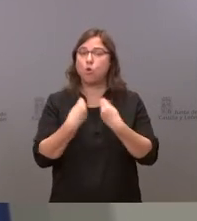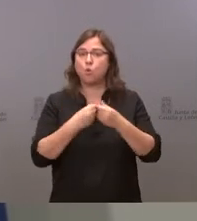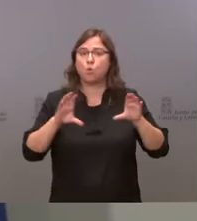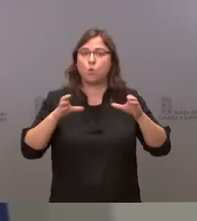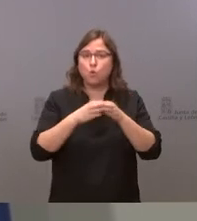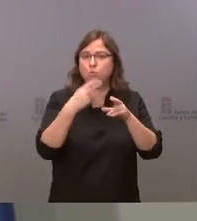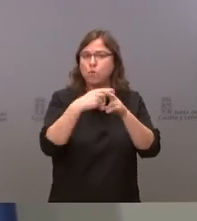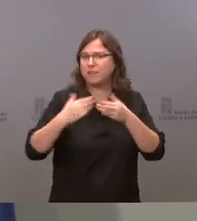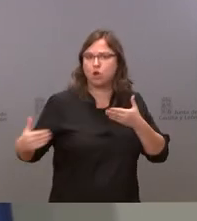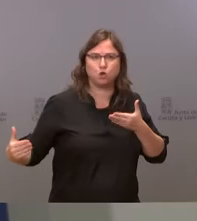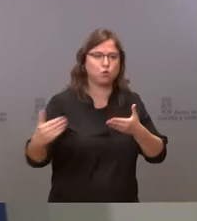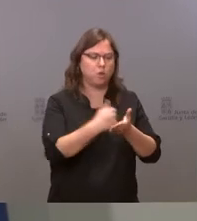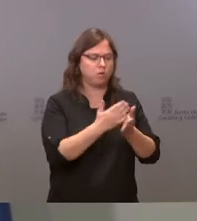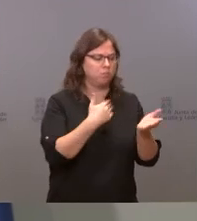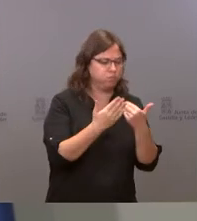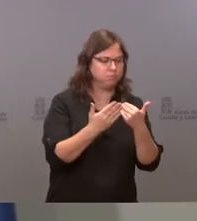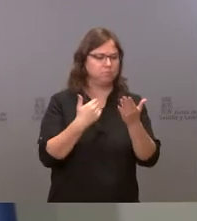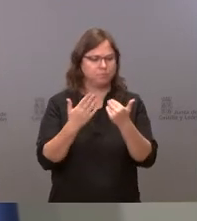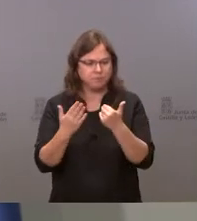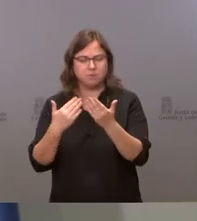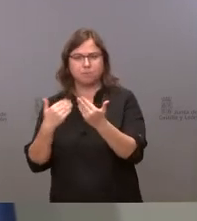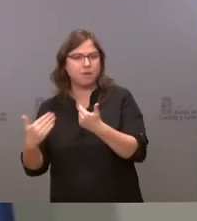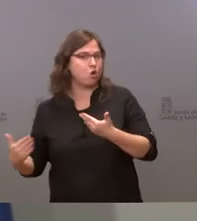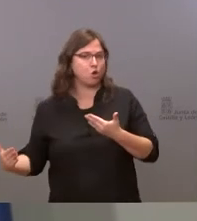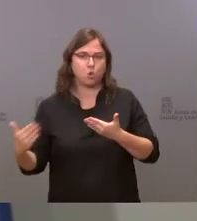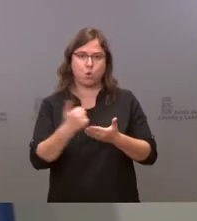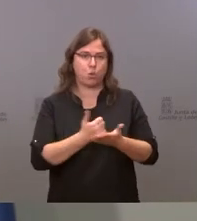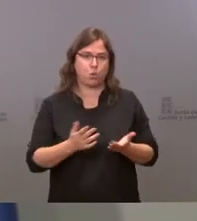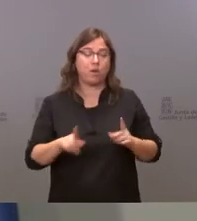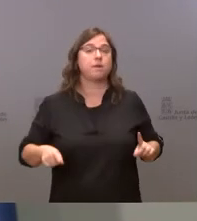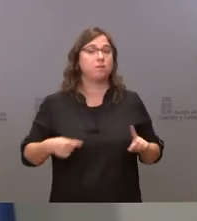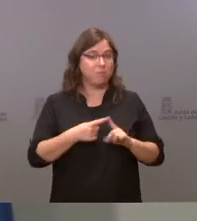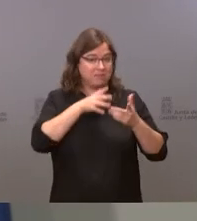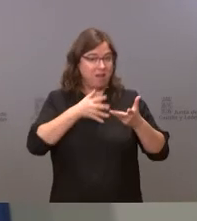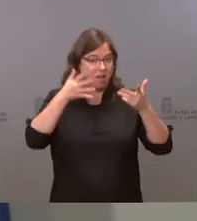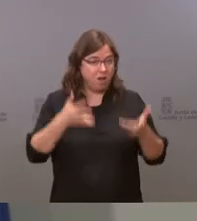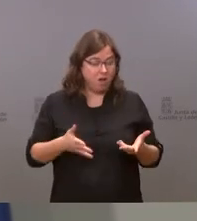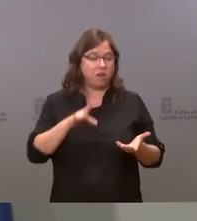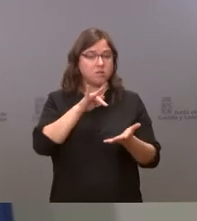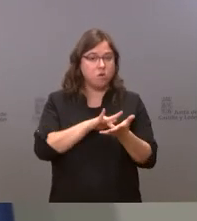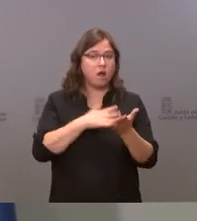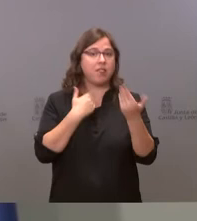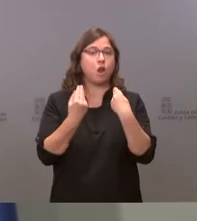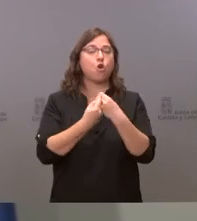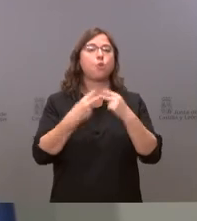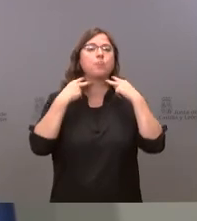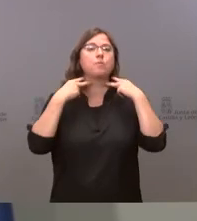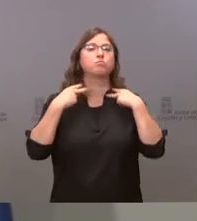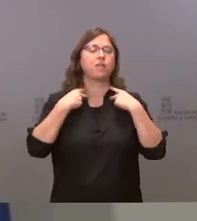se ha dialogado se está dialogando también con todas las diputaciones provinciales